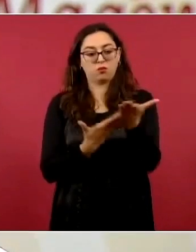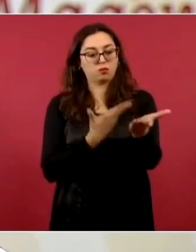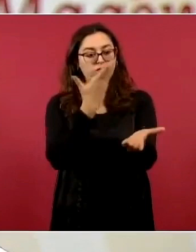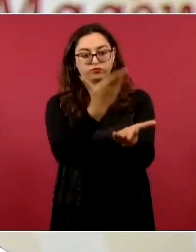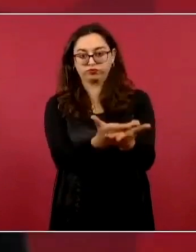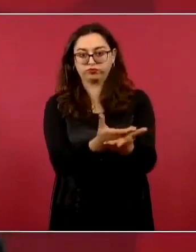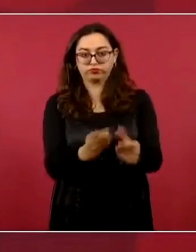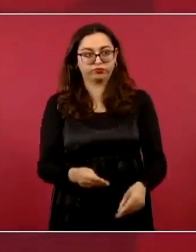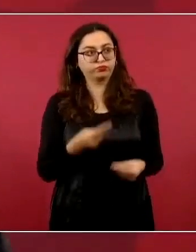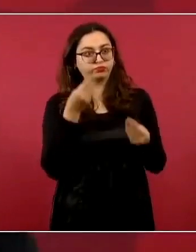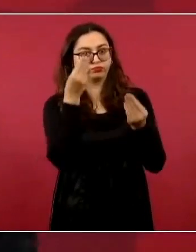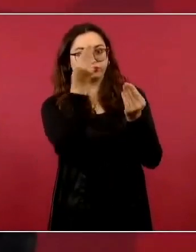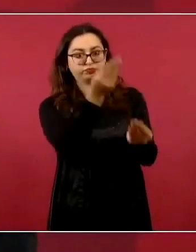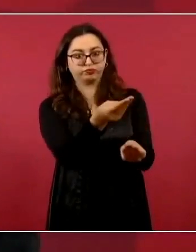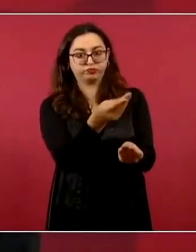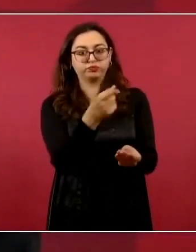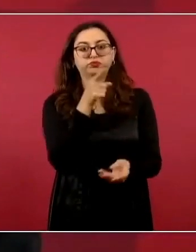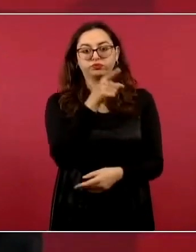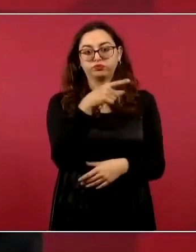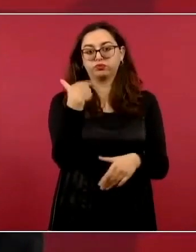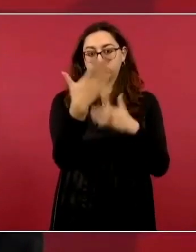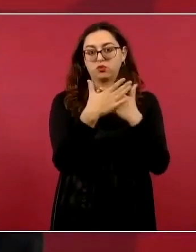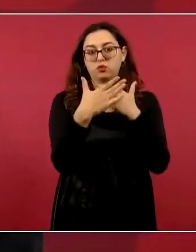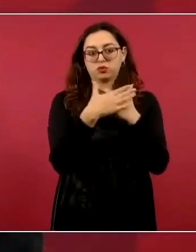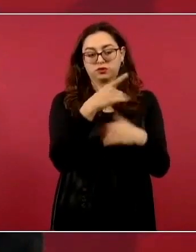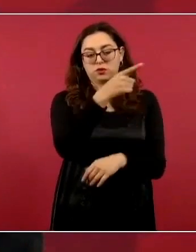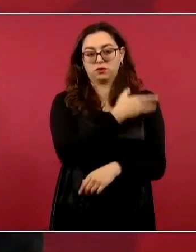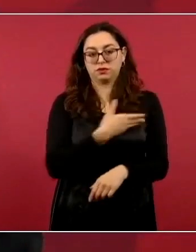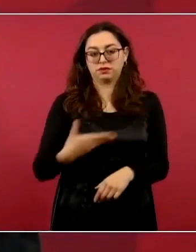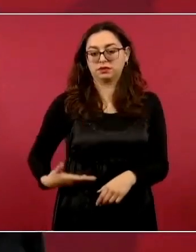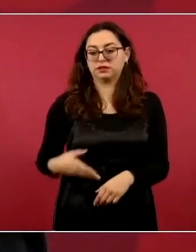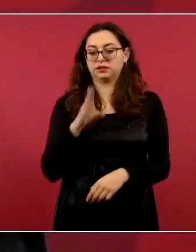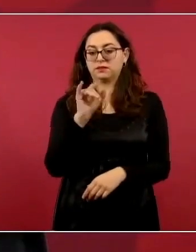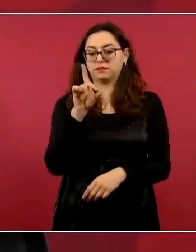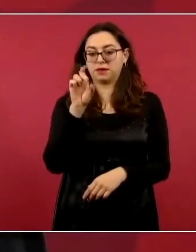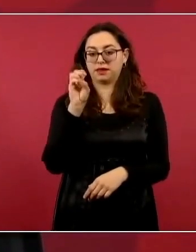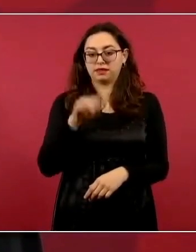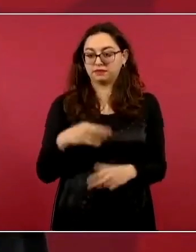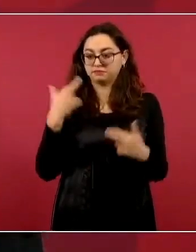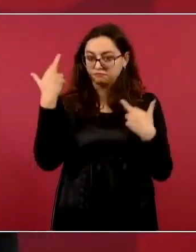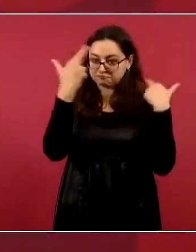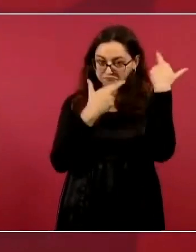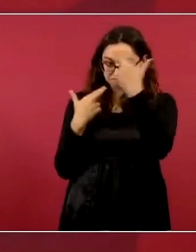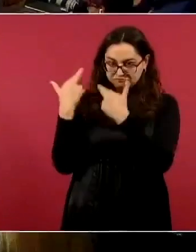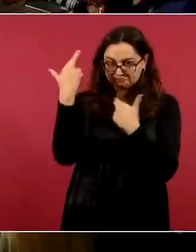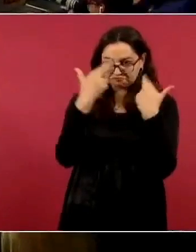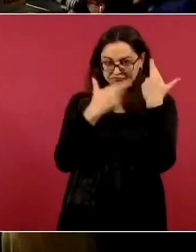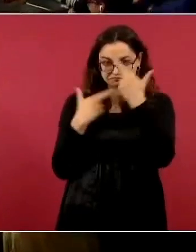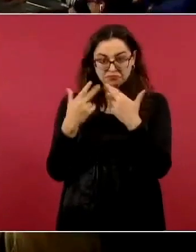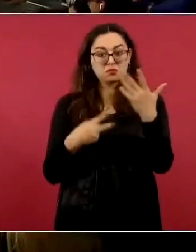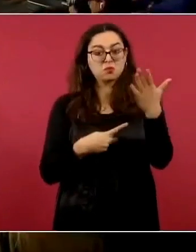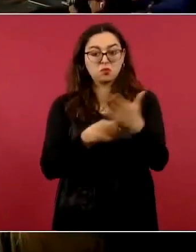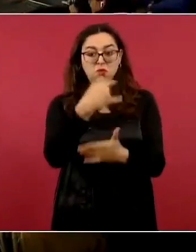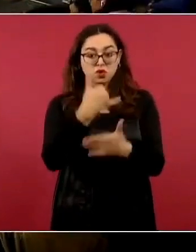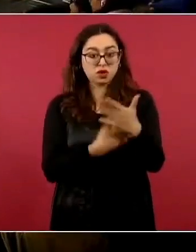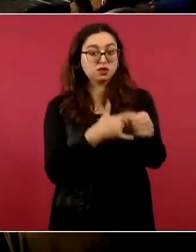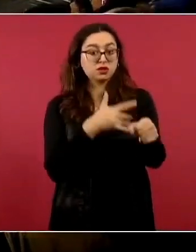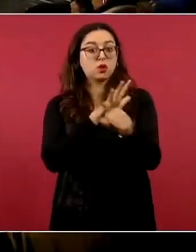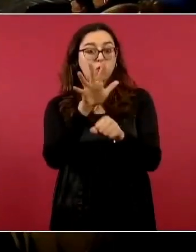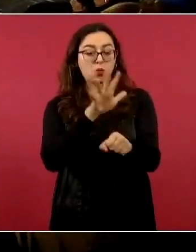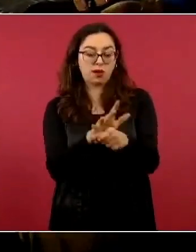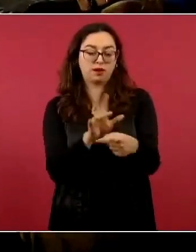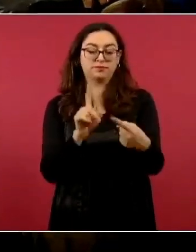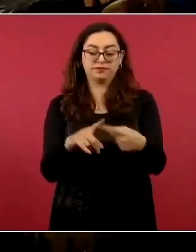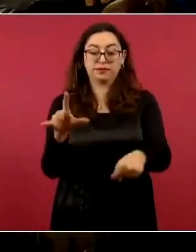entregar y se va a presentar en la cumbre al presidente Biden. Esos proyectos, ¿cuáles son? La energía solar en Sonora